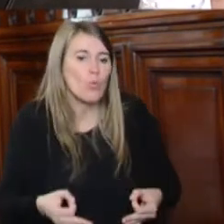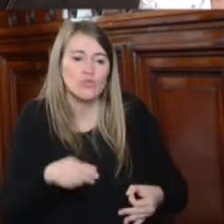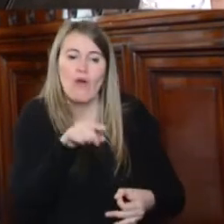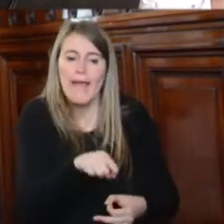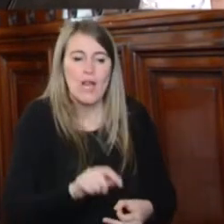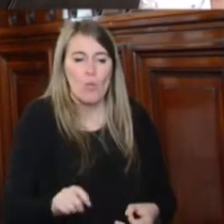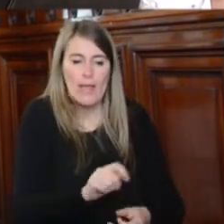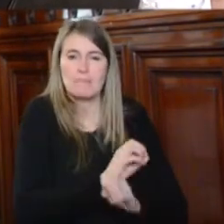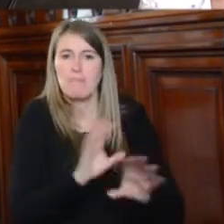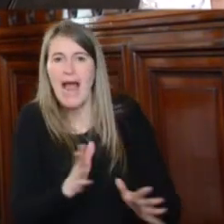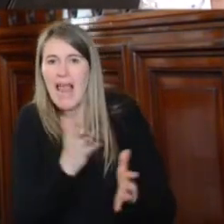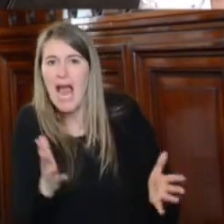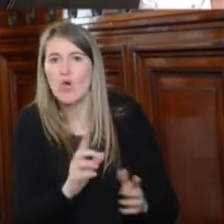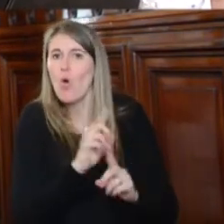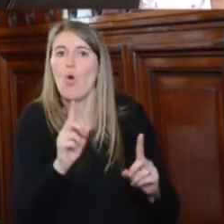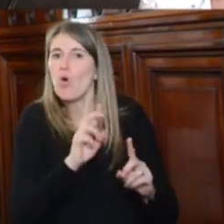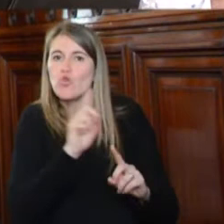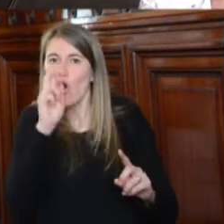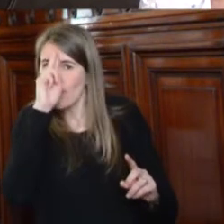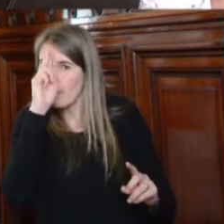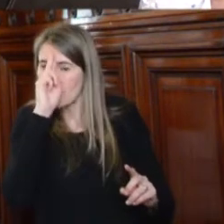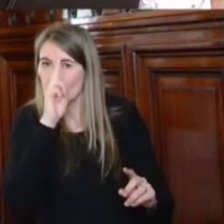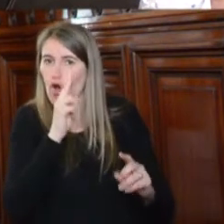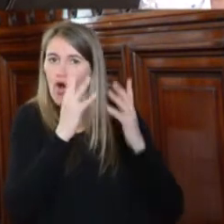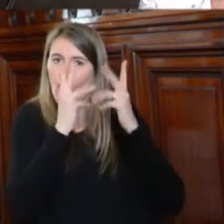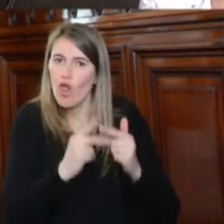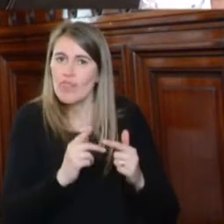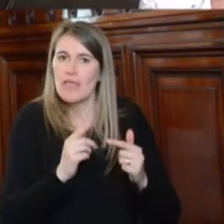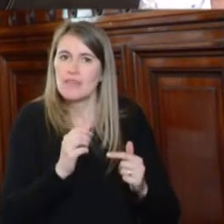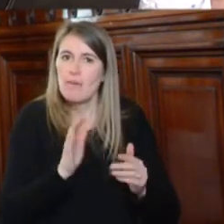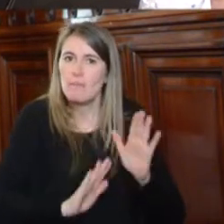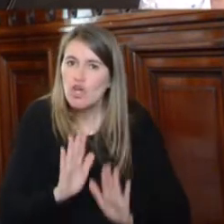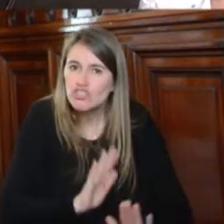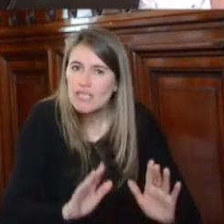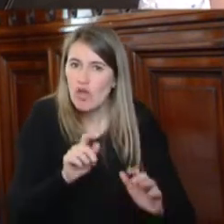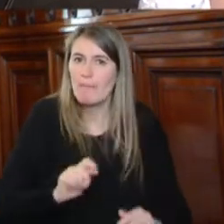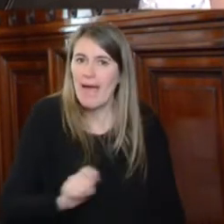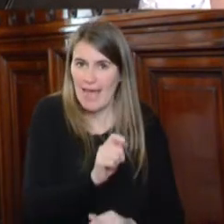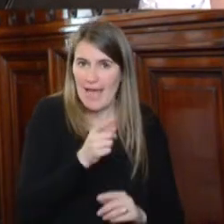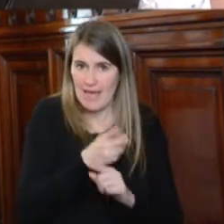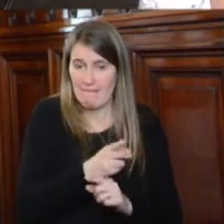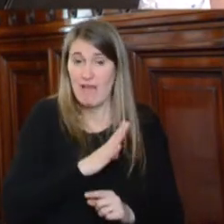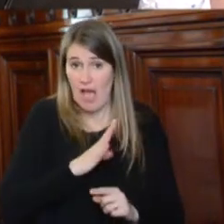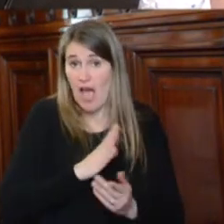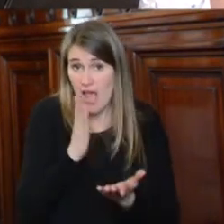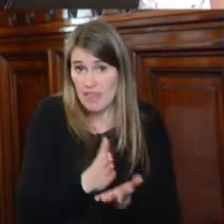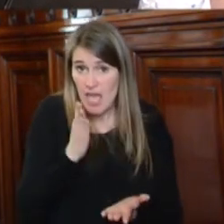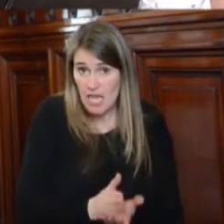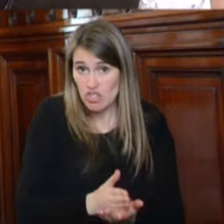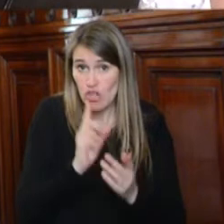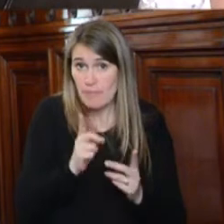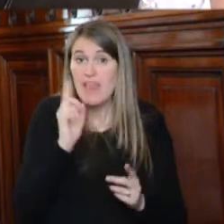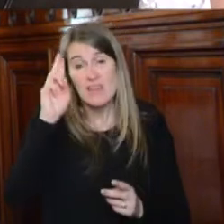por no aplicación del orden público procesal, que también es de suma importancia como el derecho de fondo para que se